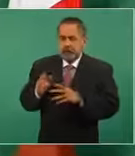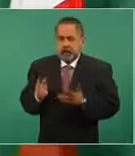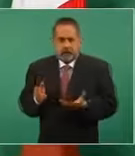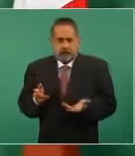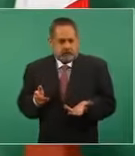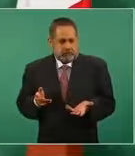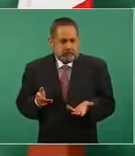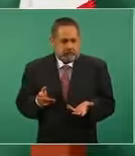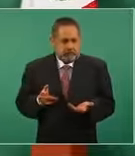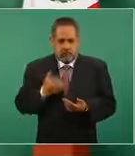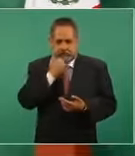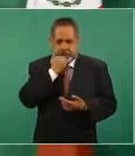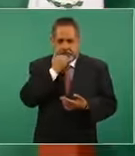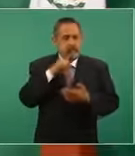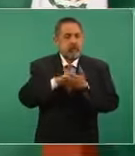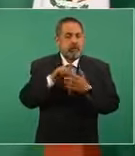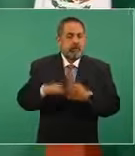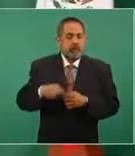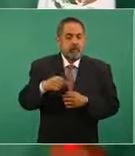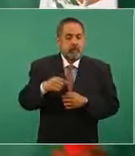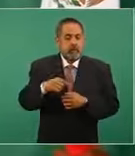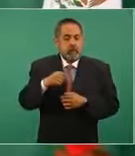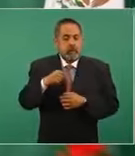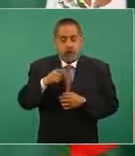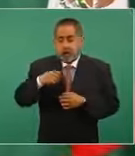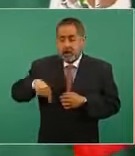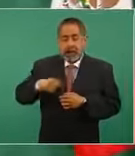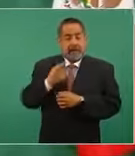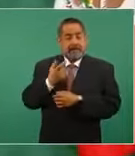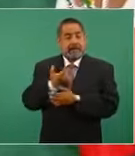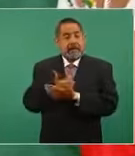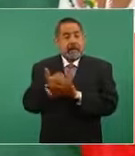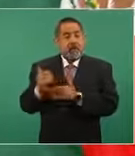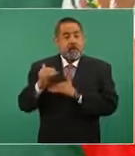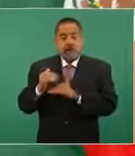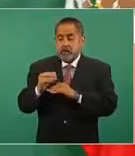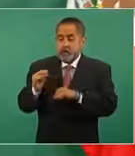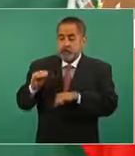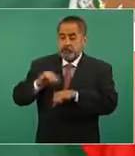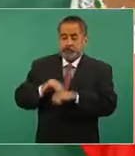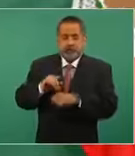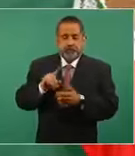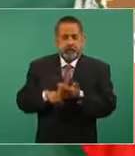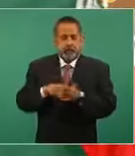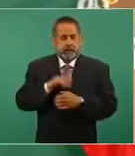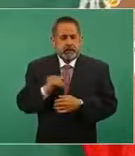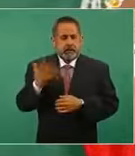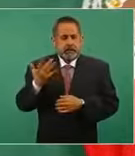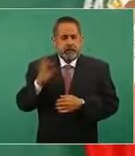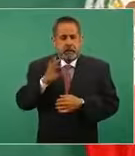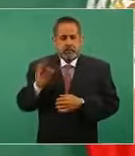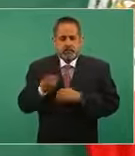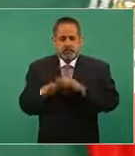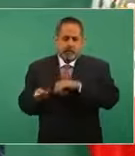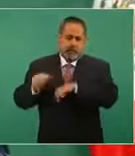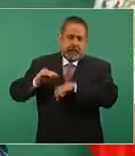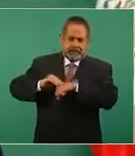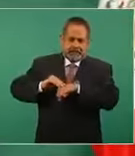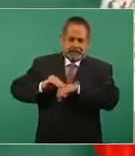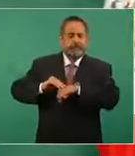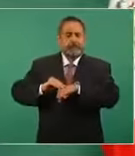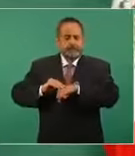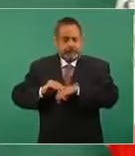alrededor del 50 por ciento, pero eso no se refleja en